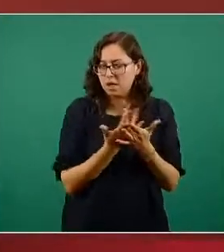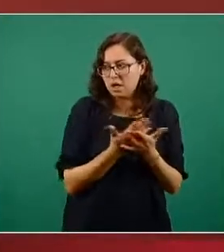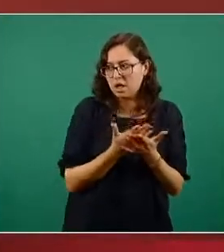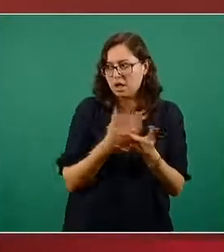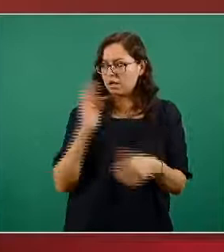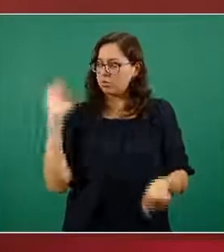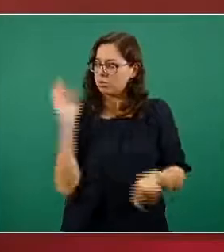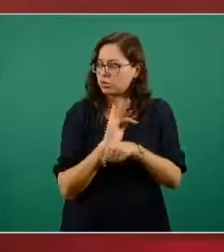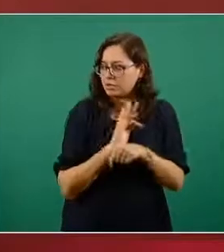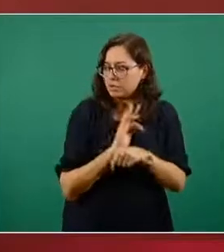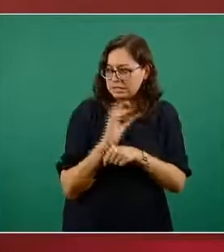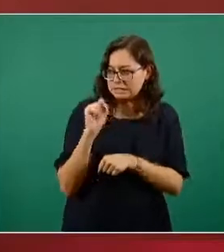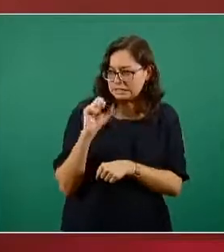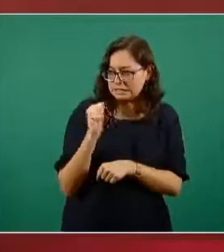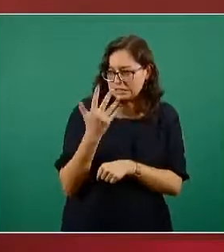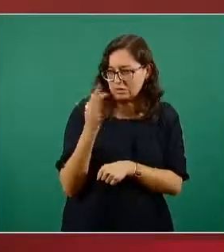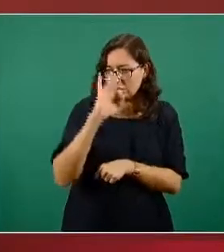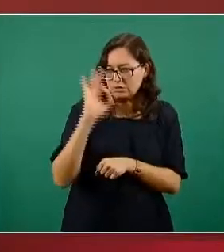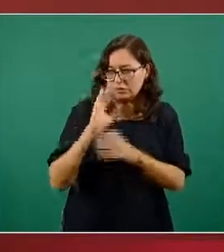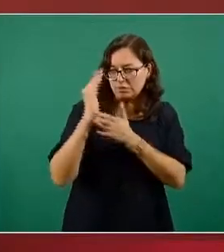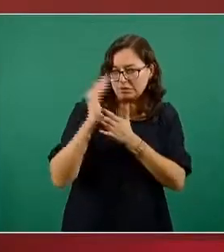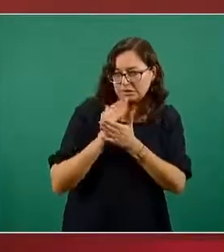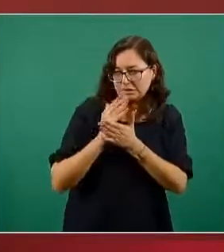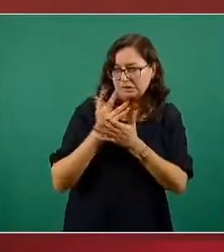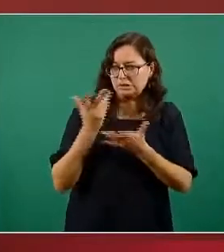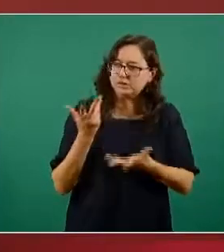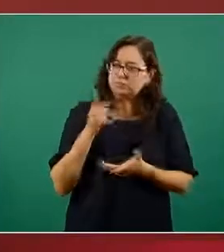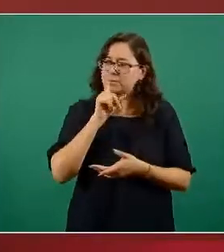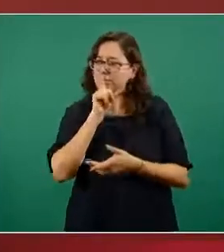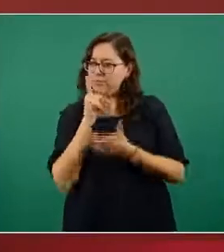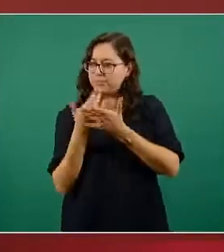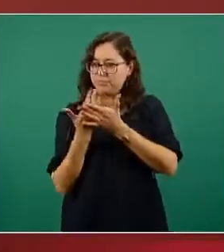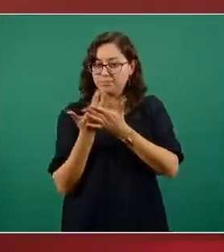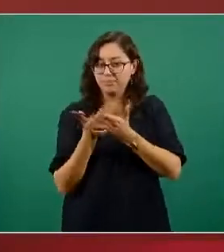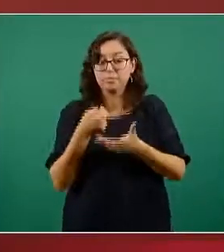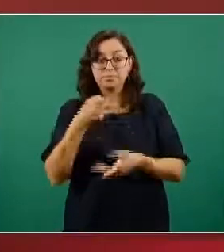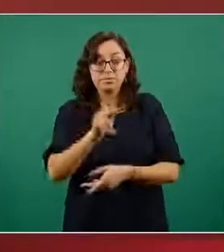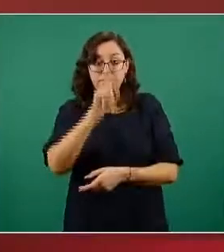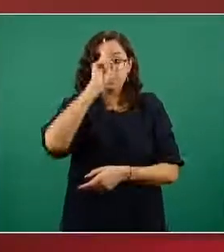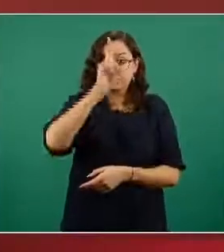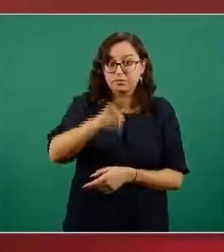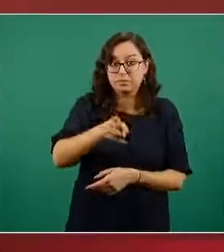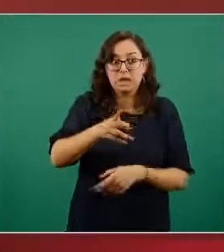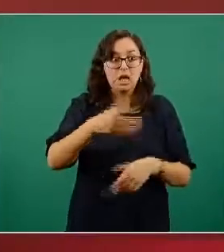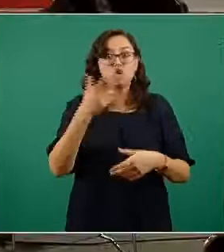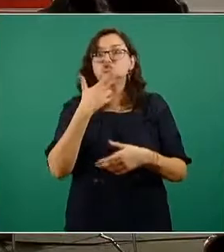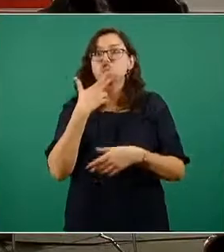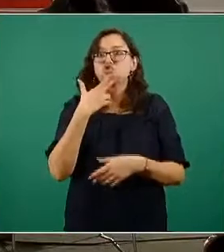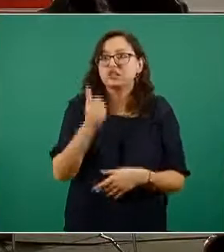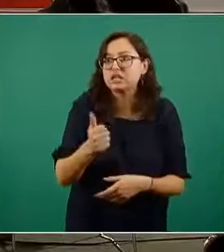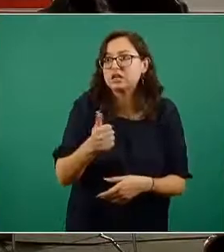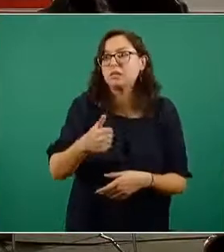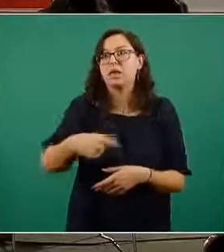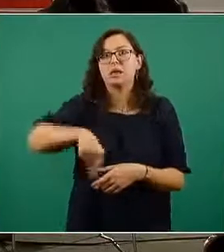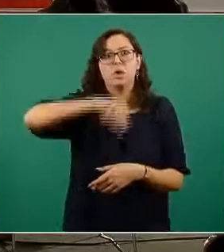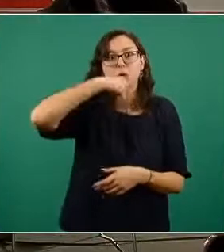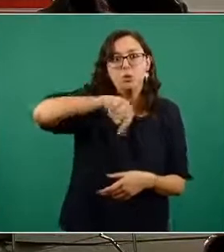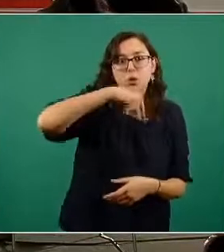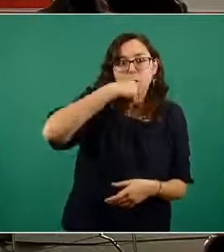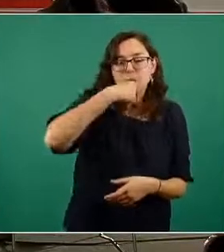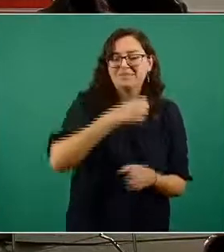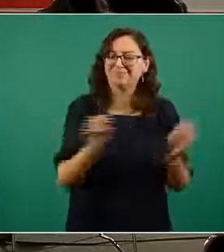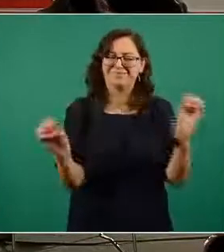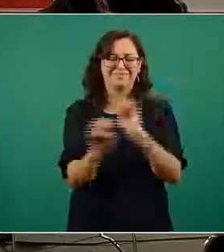magnitud que se pretende pero que quede claro no es prohibición no es alerta no es una indicación de